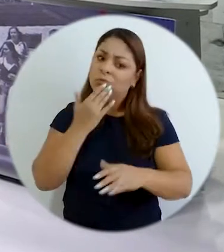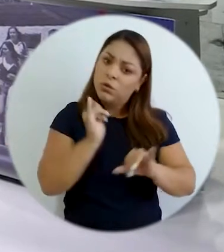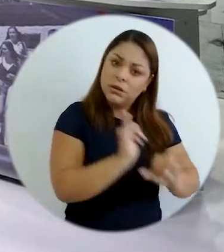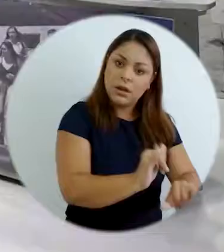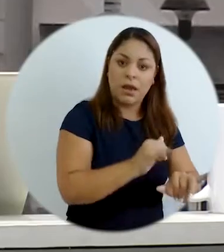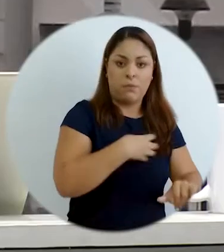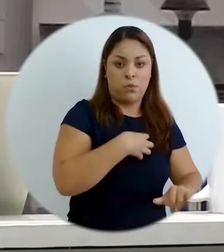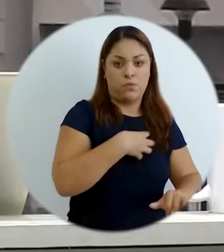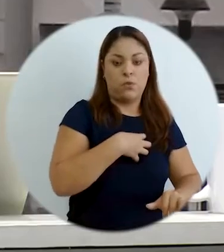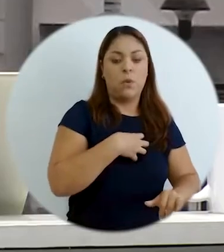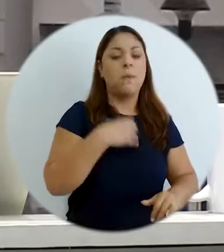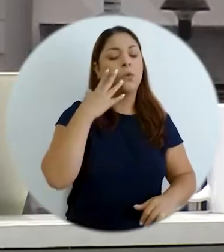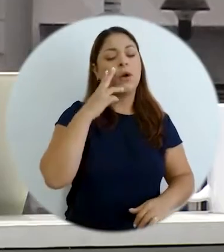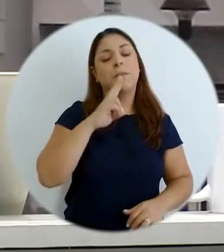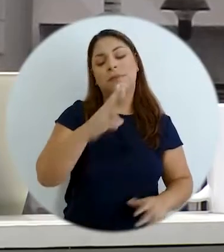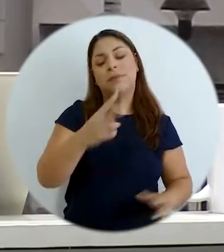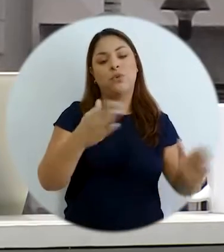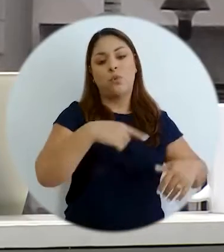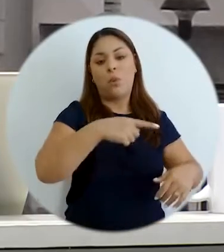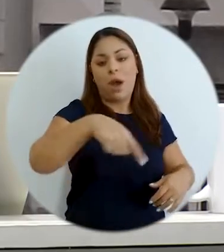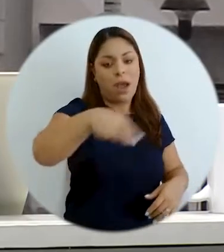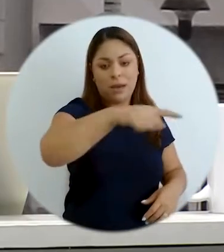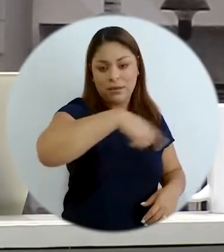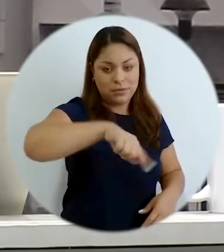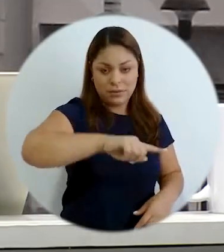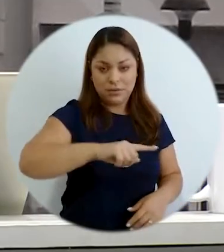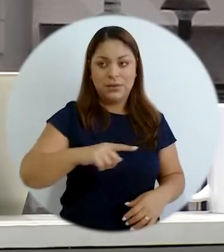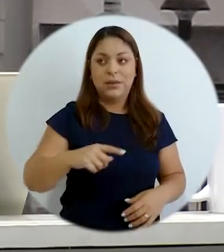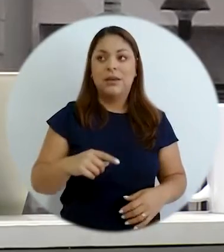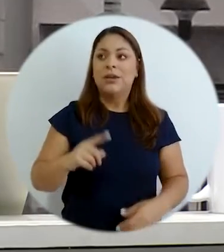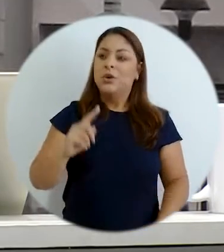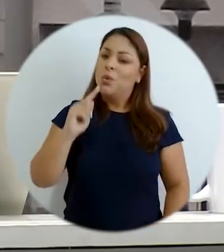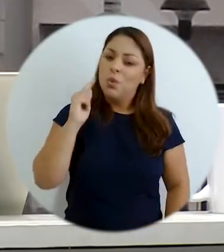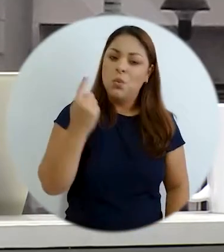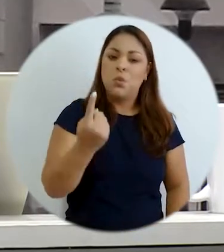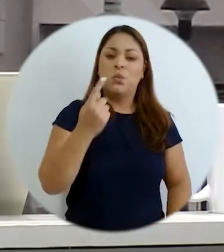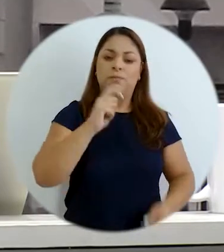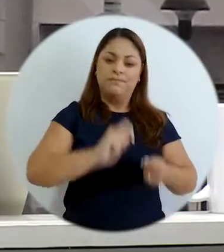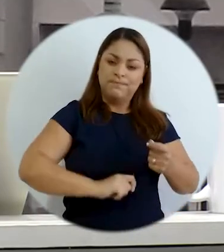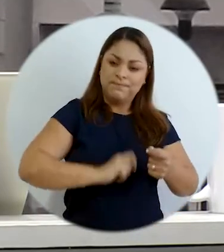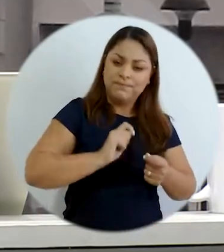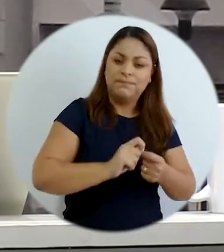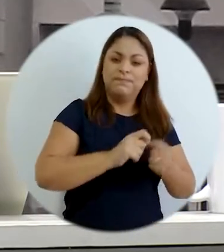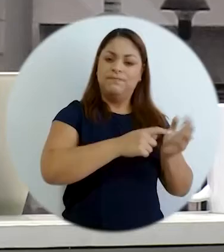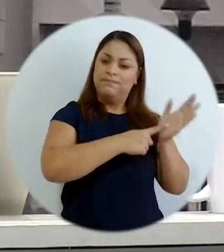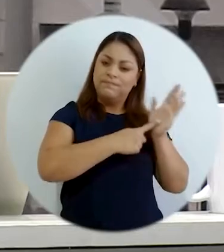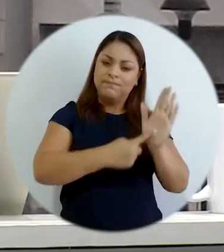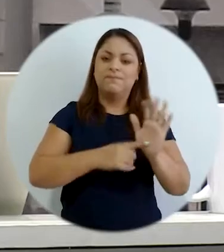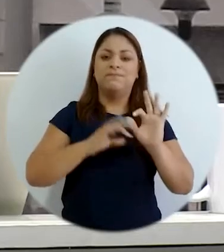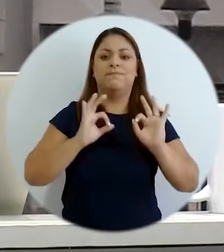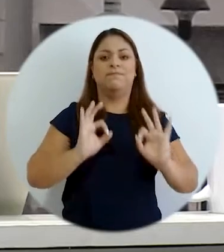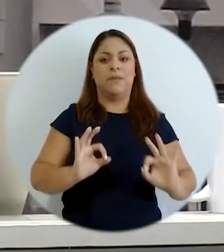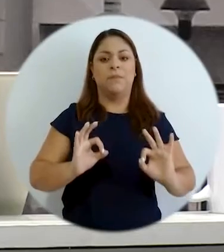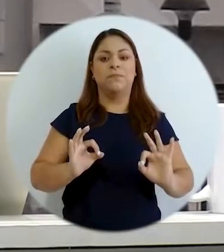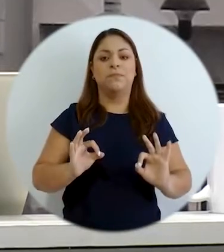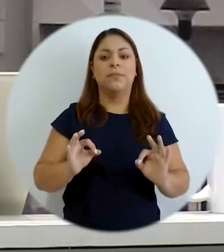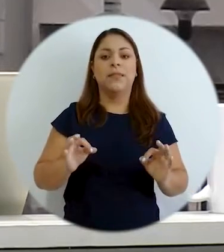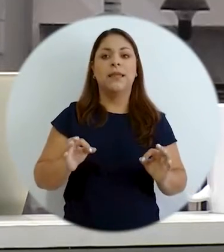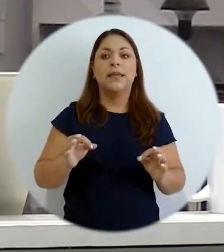identificado a través de indicadores propios regionales caracterizados únicos y exclusivos estas